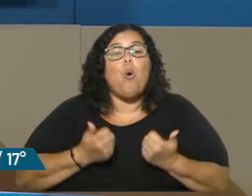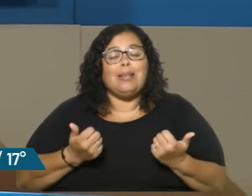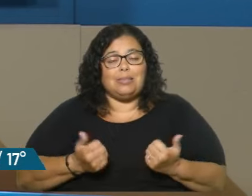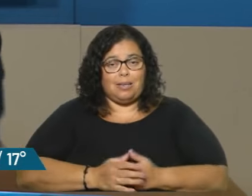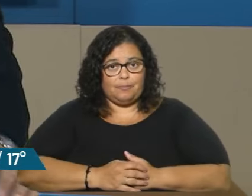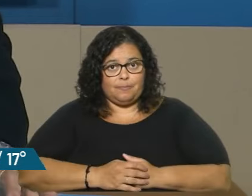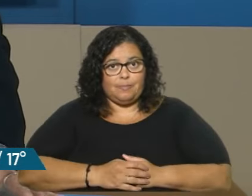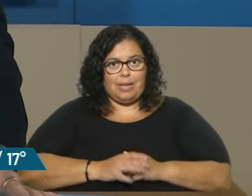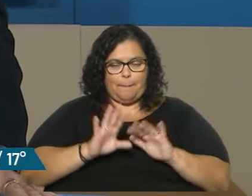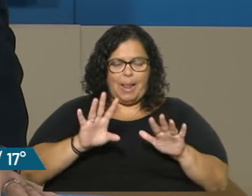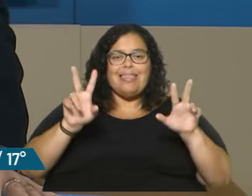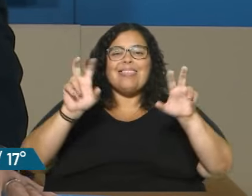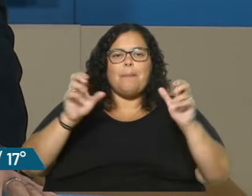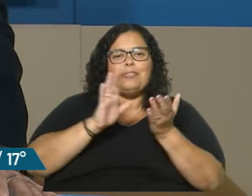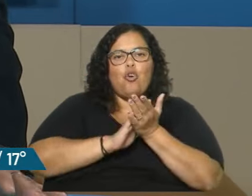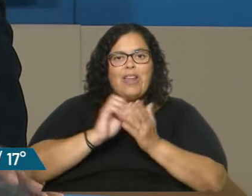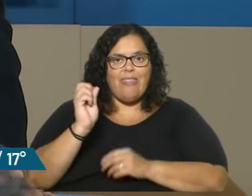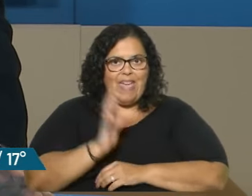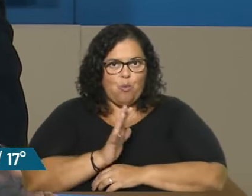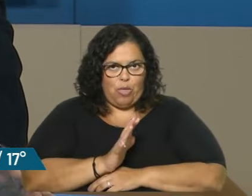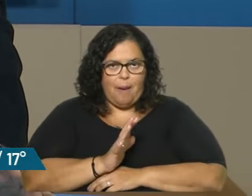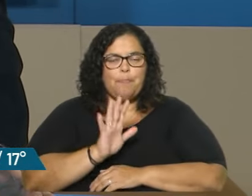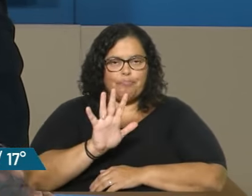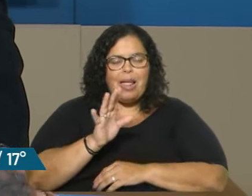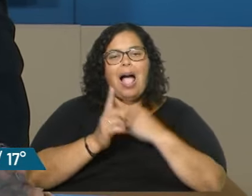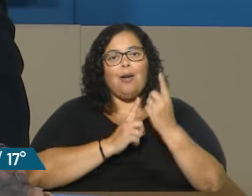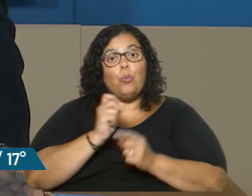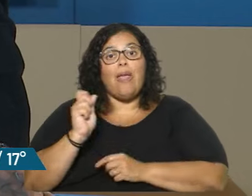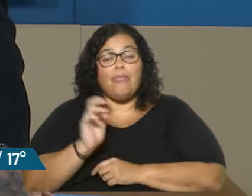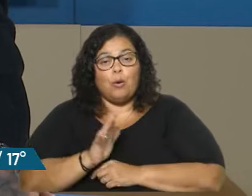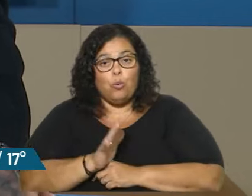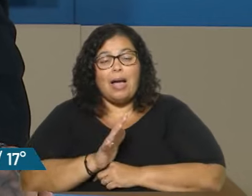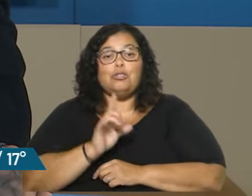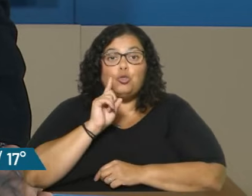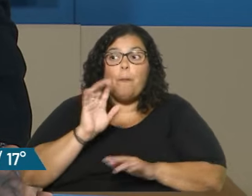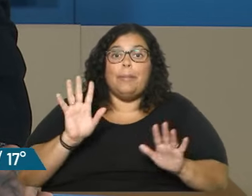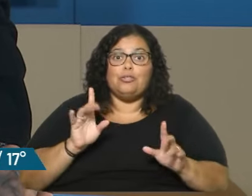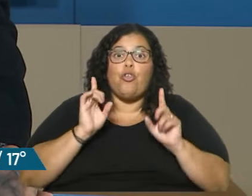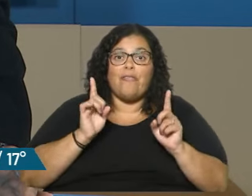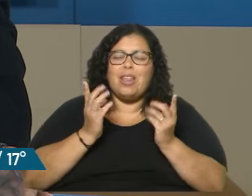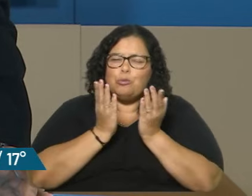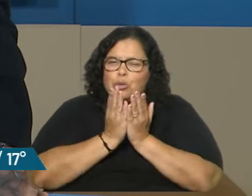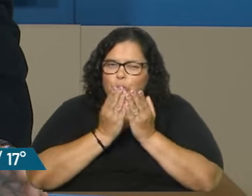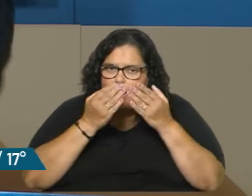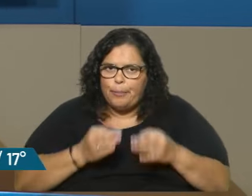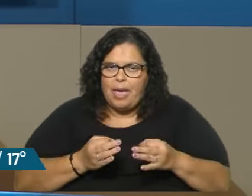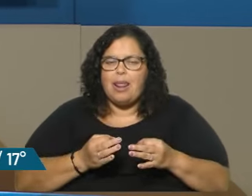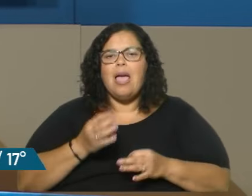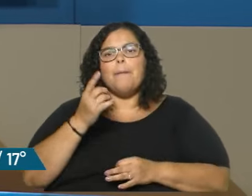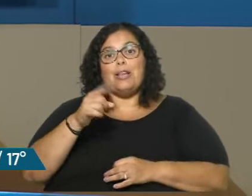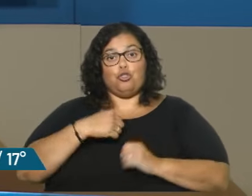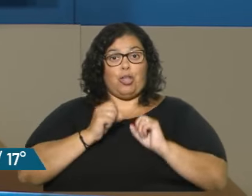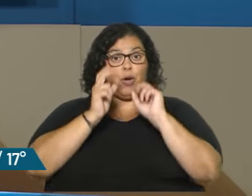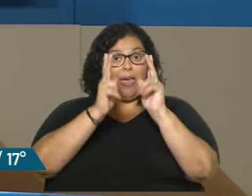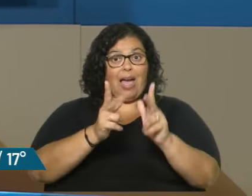punto del endeudamiento, yo creo que hay endeudamientos que son, que tendrían que estudiarse realmente. Pero yo te voy a poner un